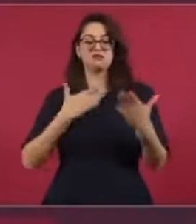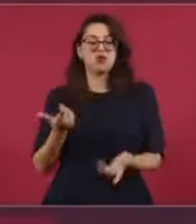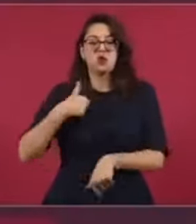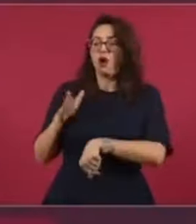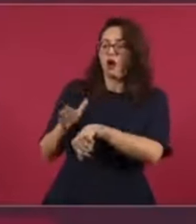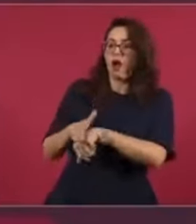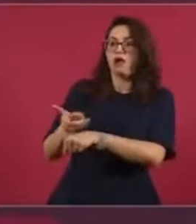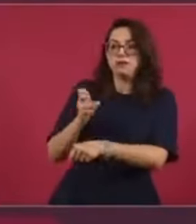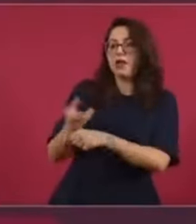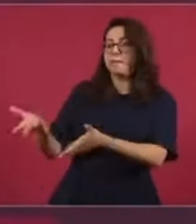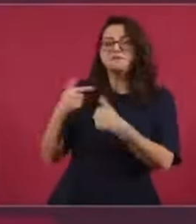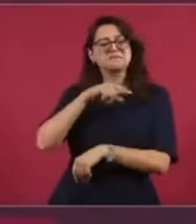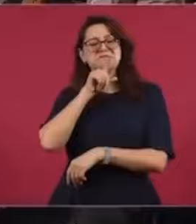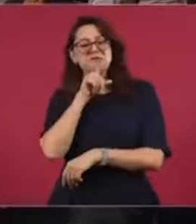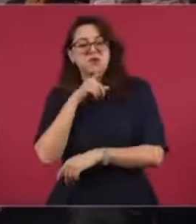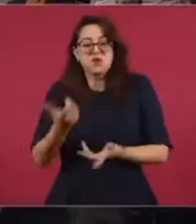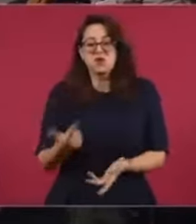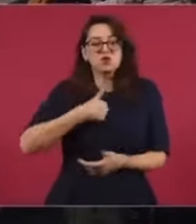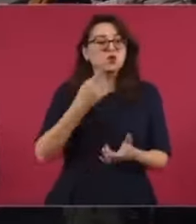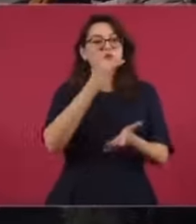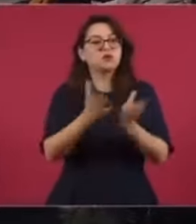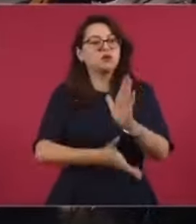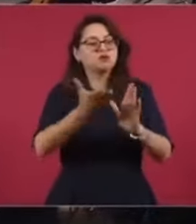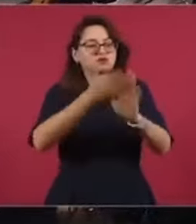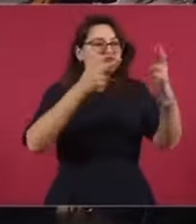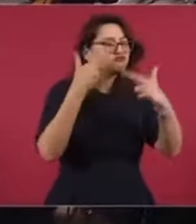convocatoria, porque vamos a reuniones de evaluación.